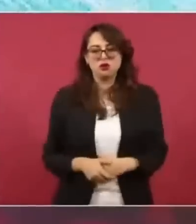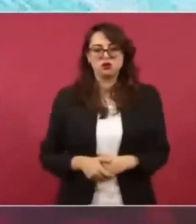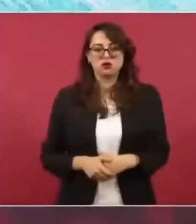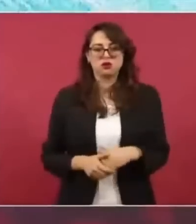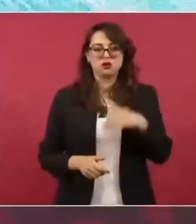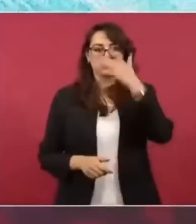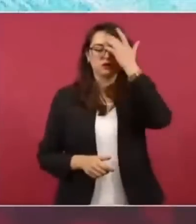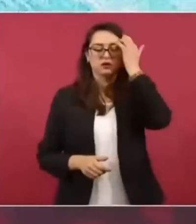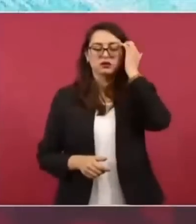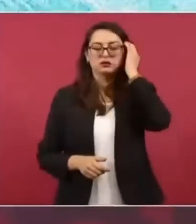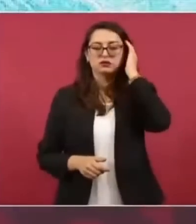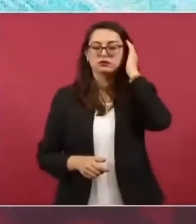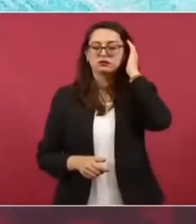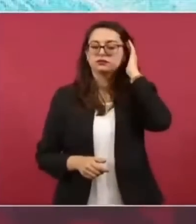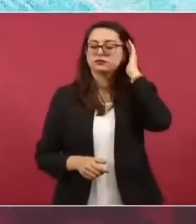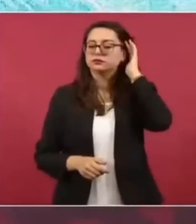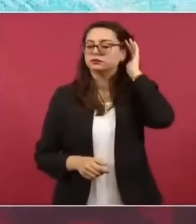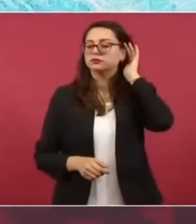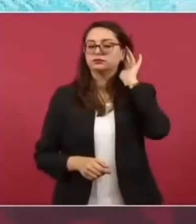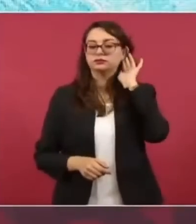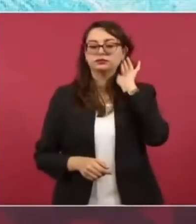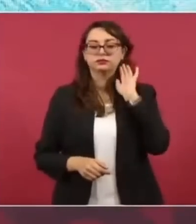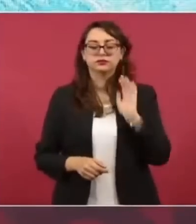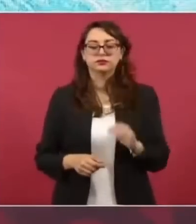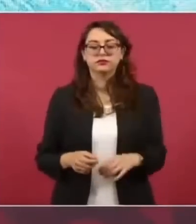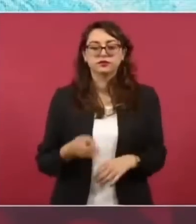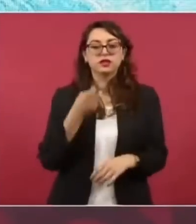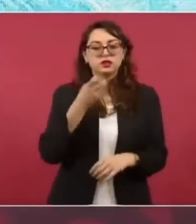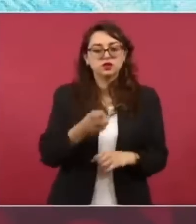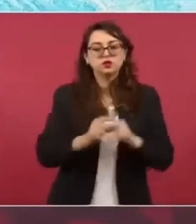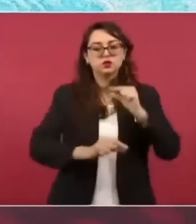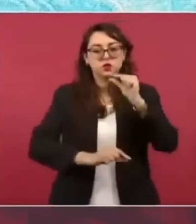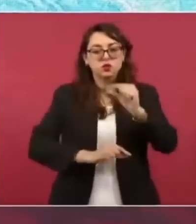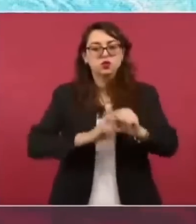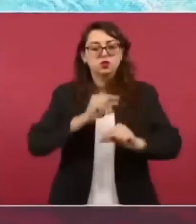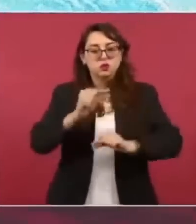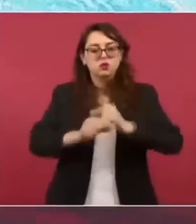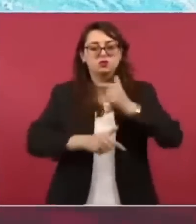entonces ahí vamos por parte